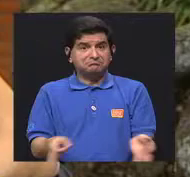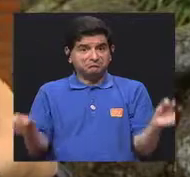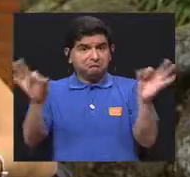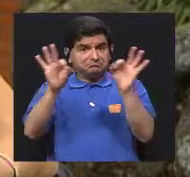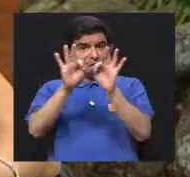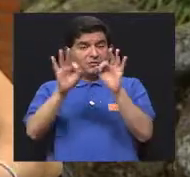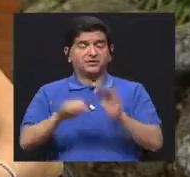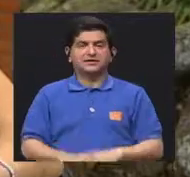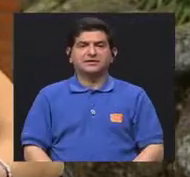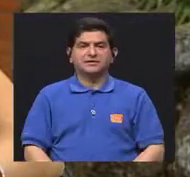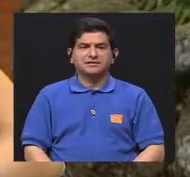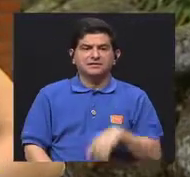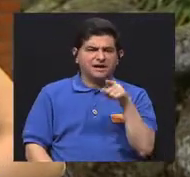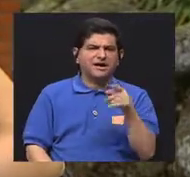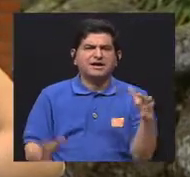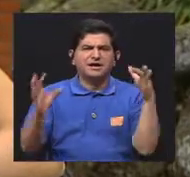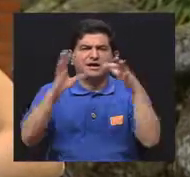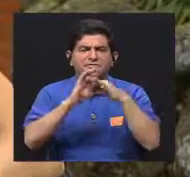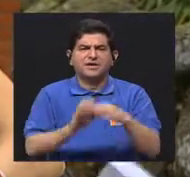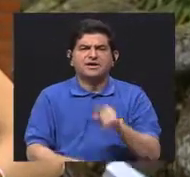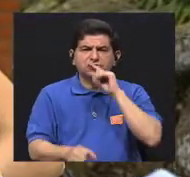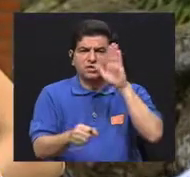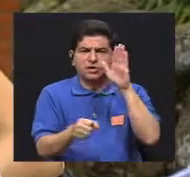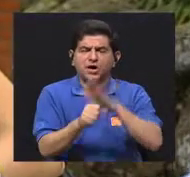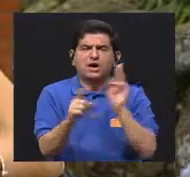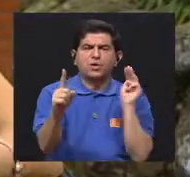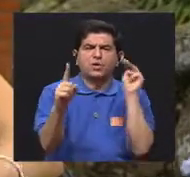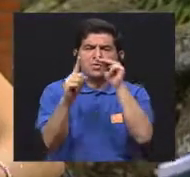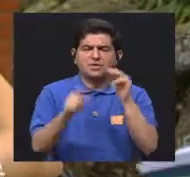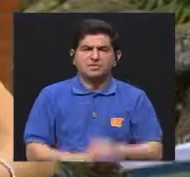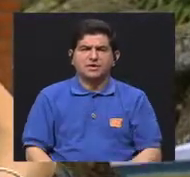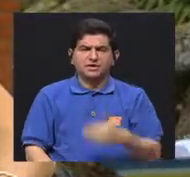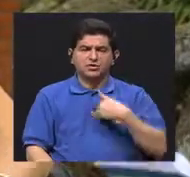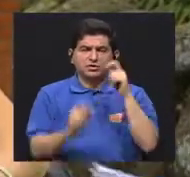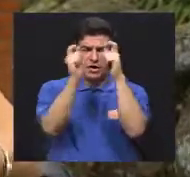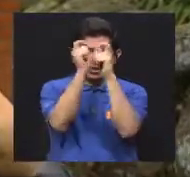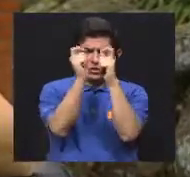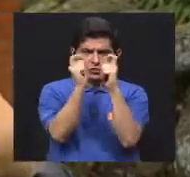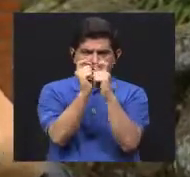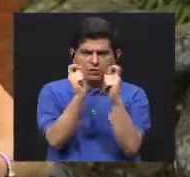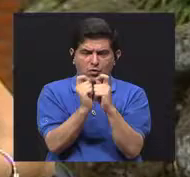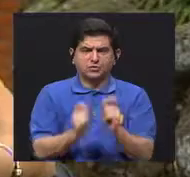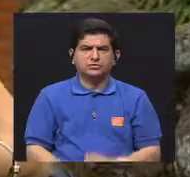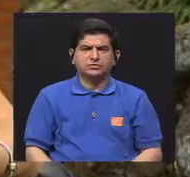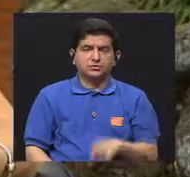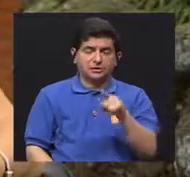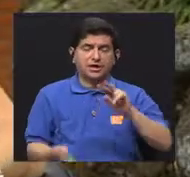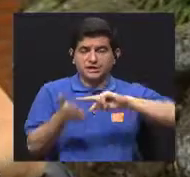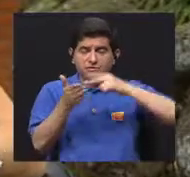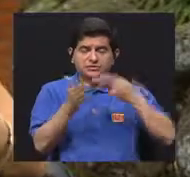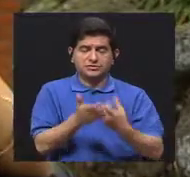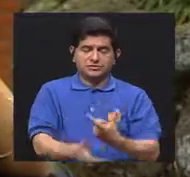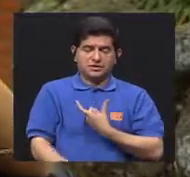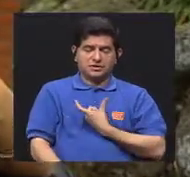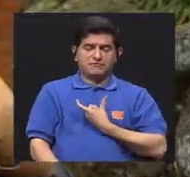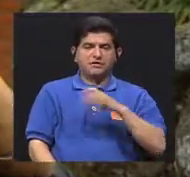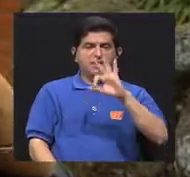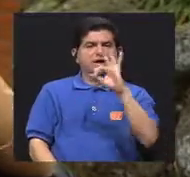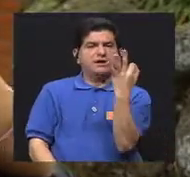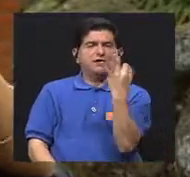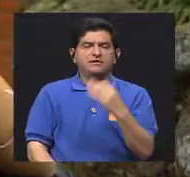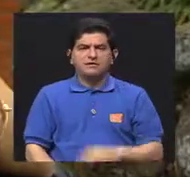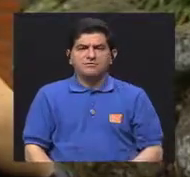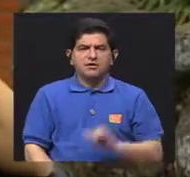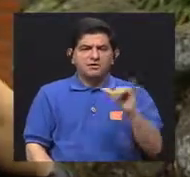importante con respecto a nuestro cumplimiento de metas. Vamos a ir generando puntos y los puntos se generan en medallas, que es una